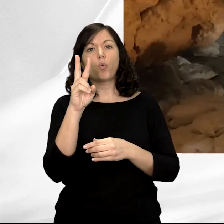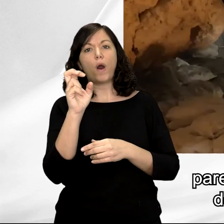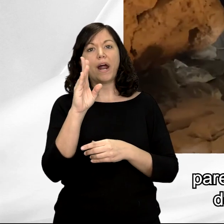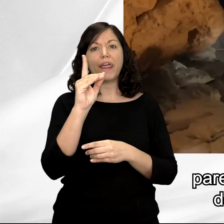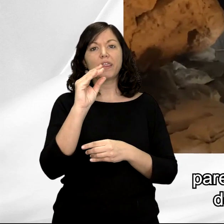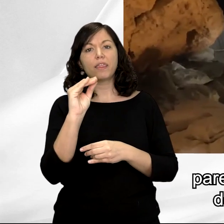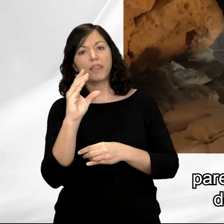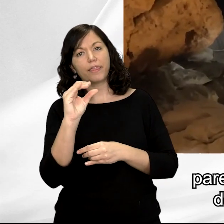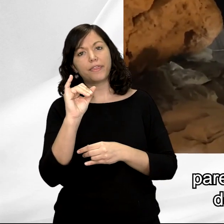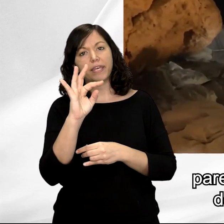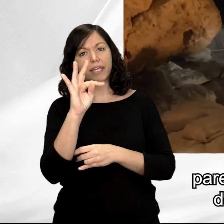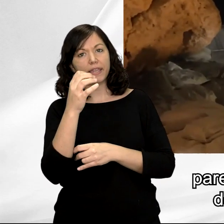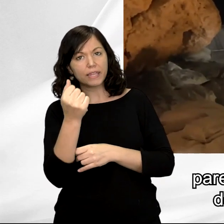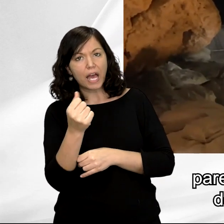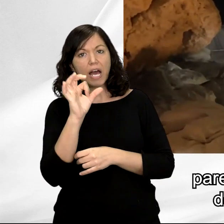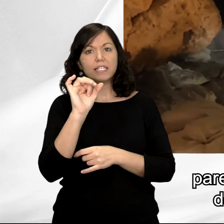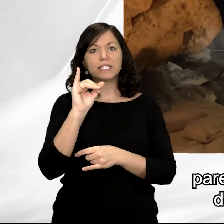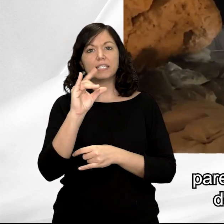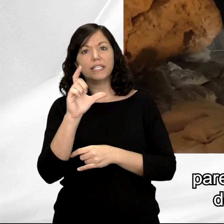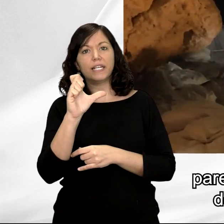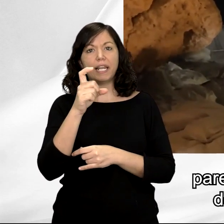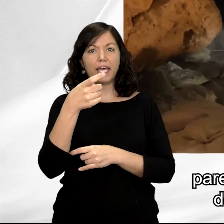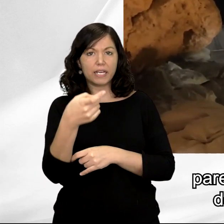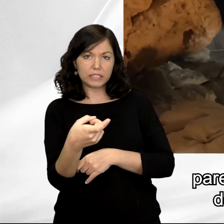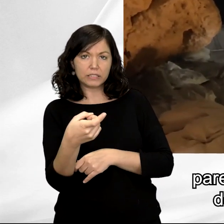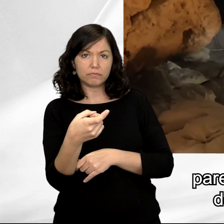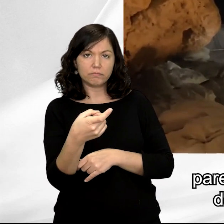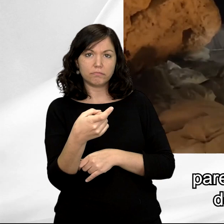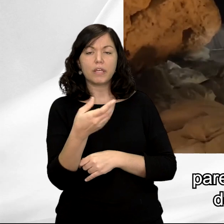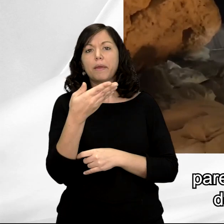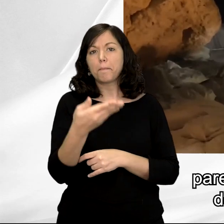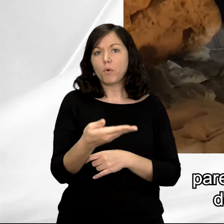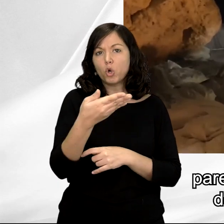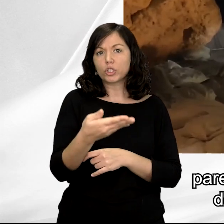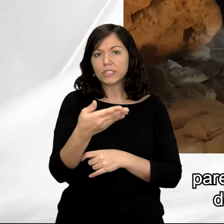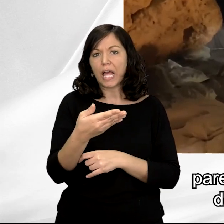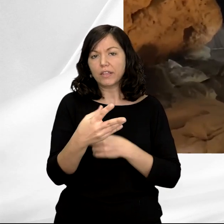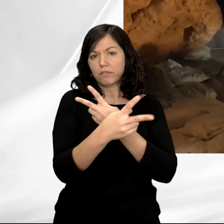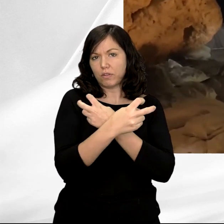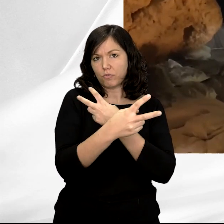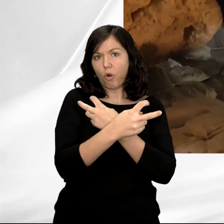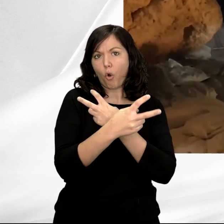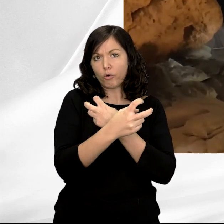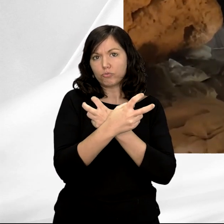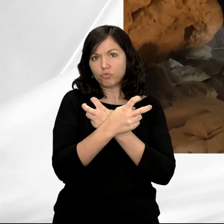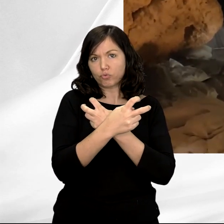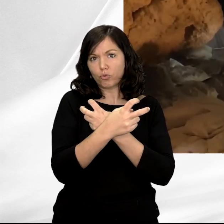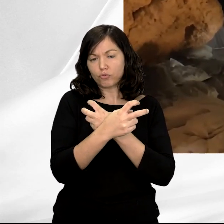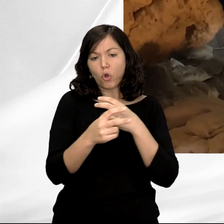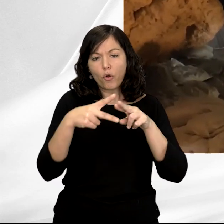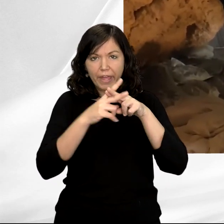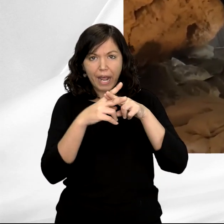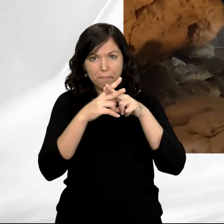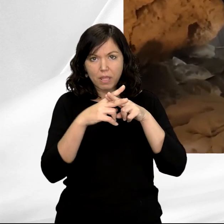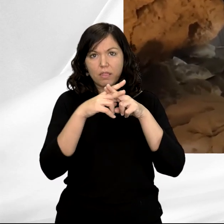sílex, aparecen buriler, raspadores, perforadores, hojitas de dorso... Una importantísima industria ósea, herramientas